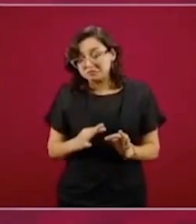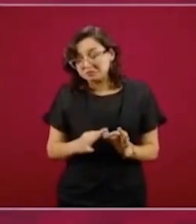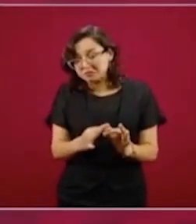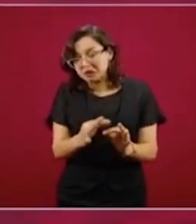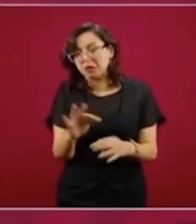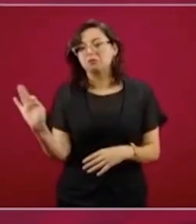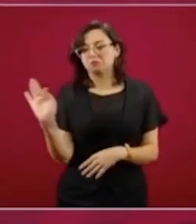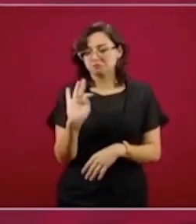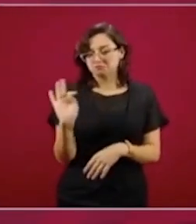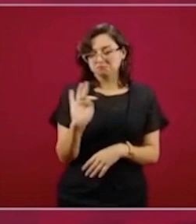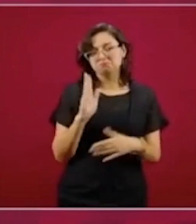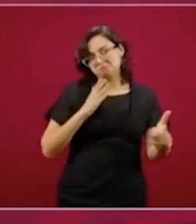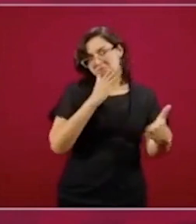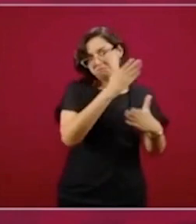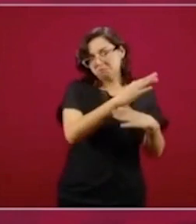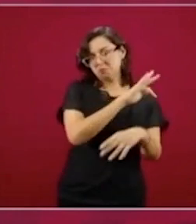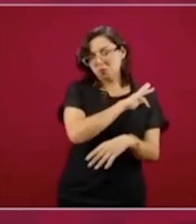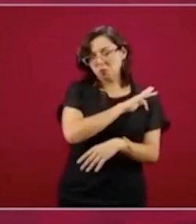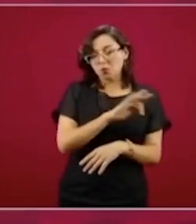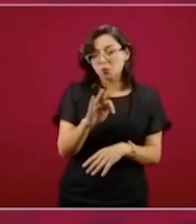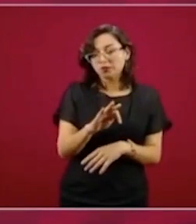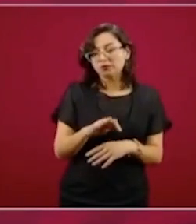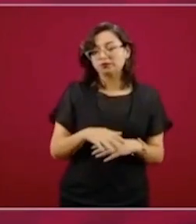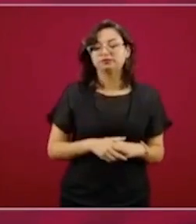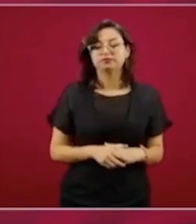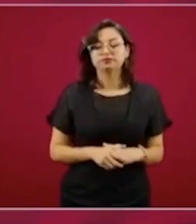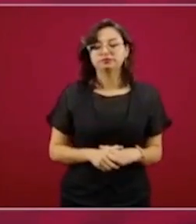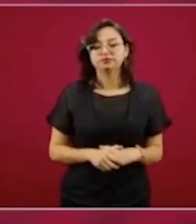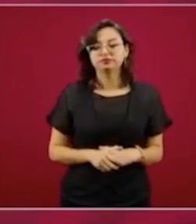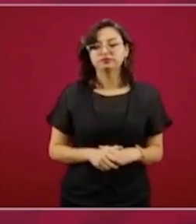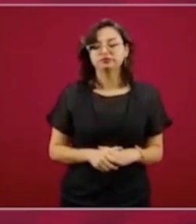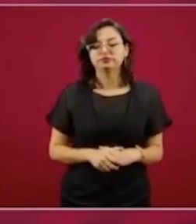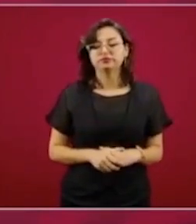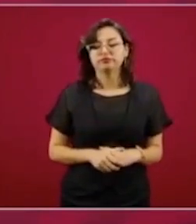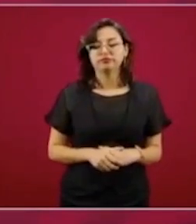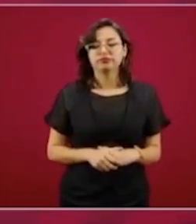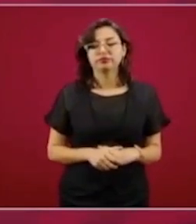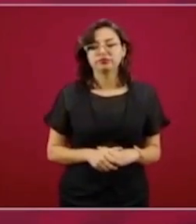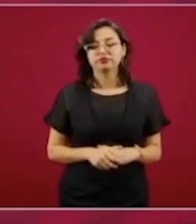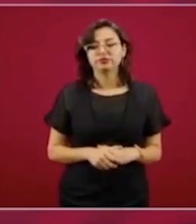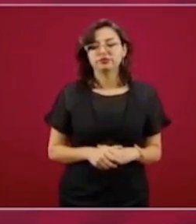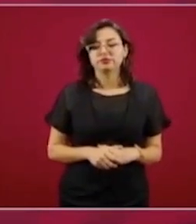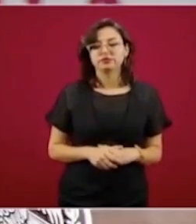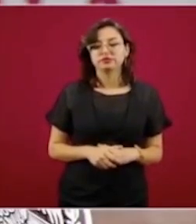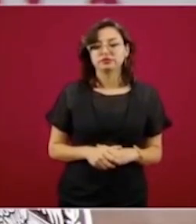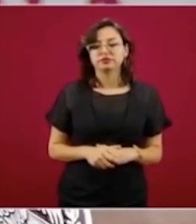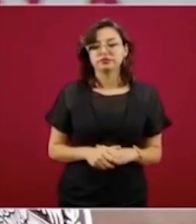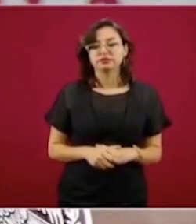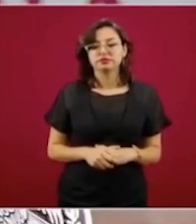si podemos iniciar